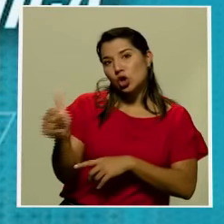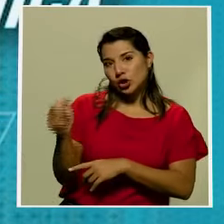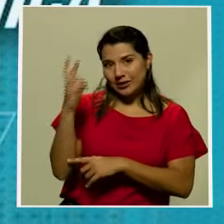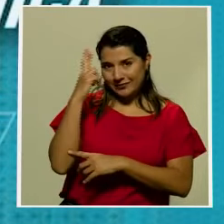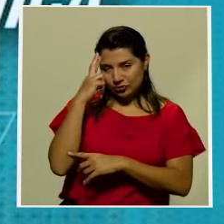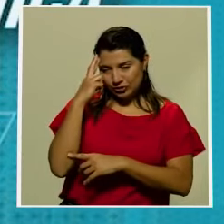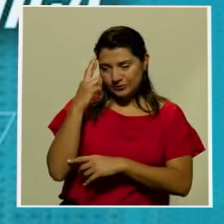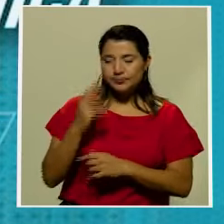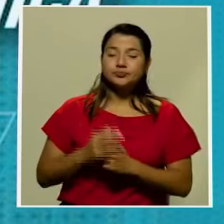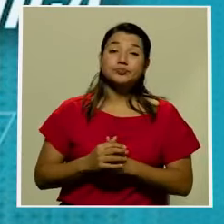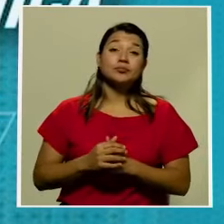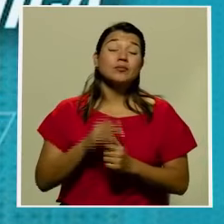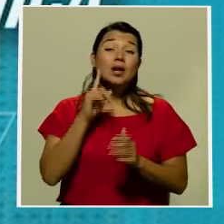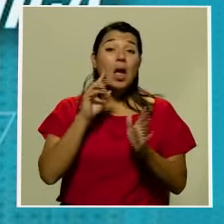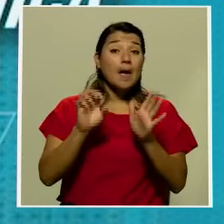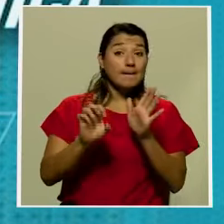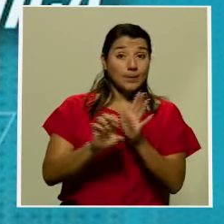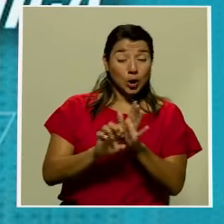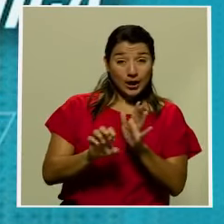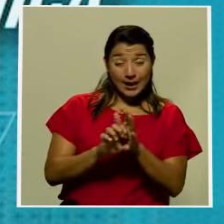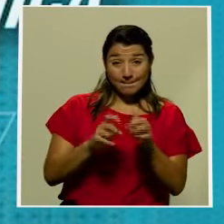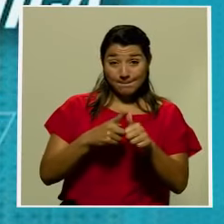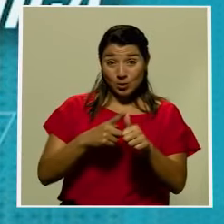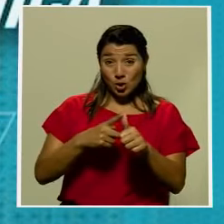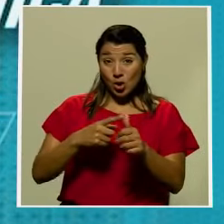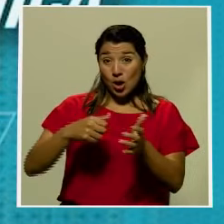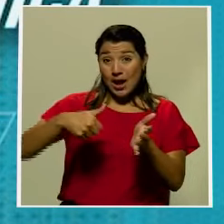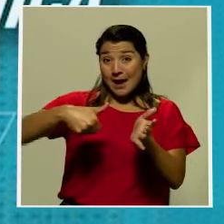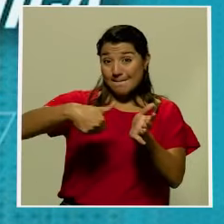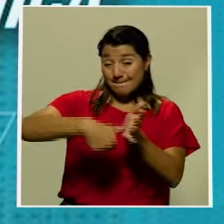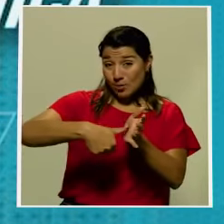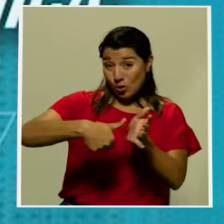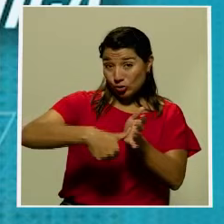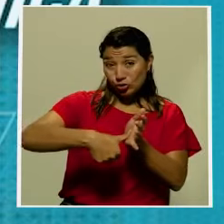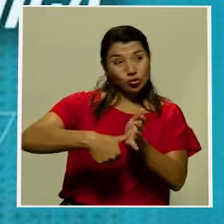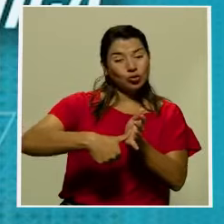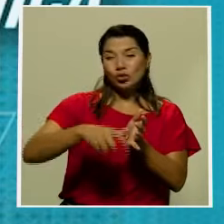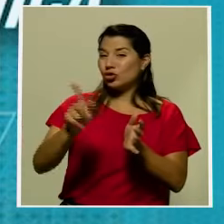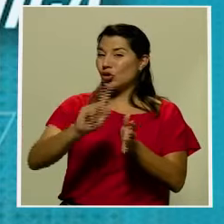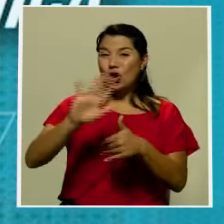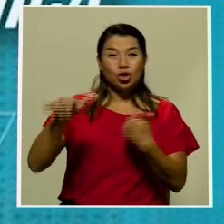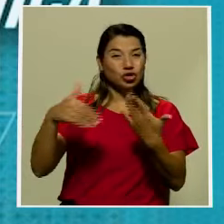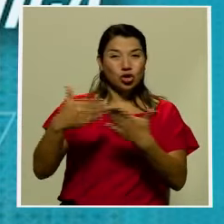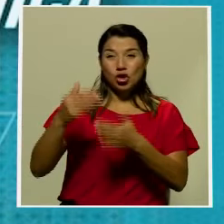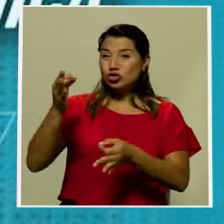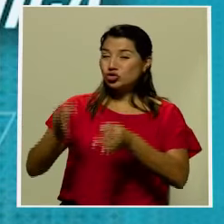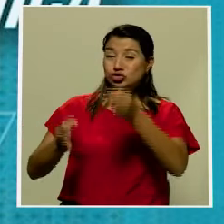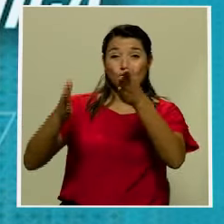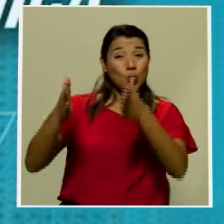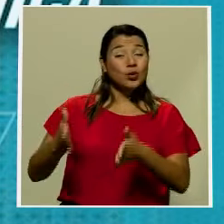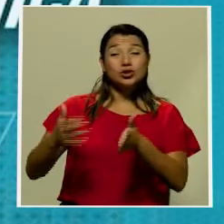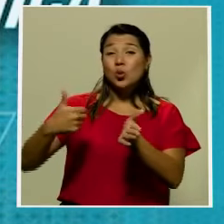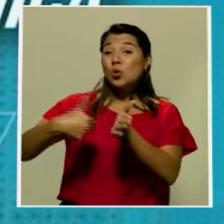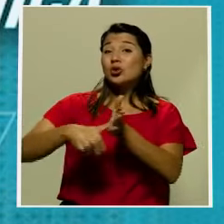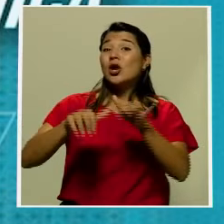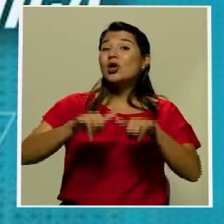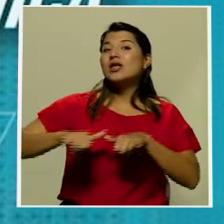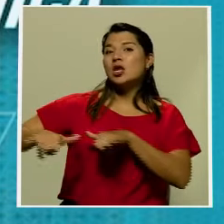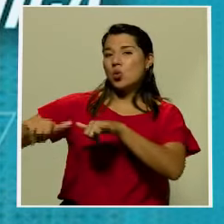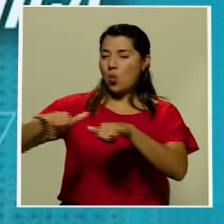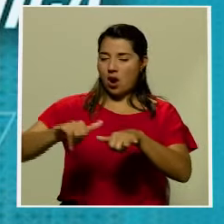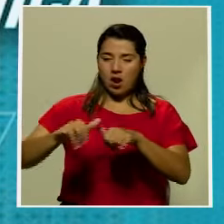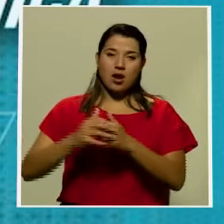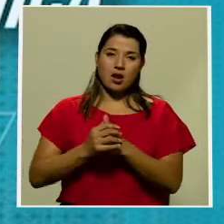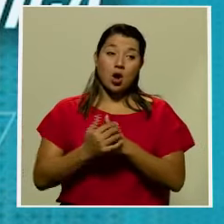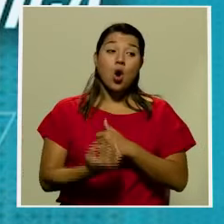porque el voto no fue por unanimidad sino que es por mayoría hay un voto salvado